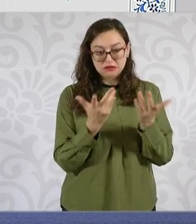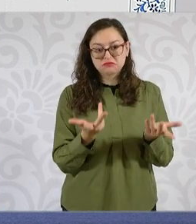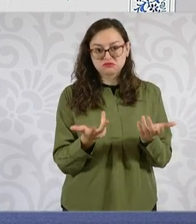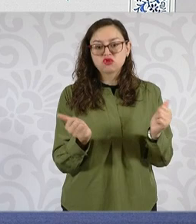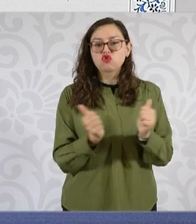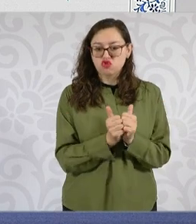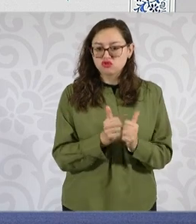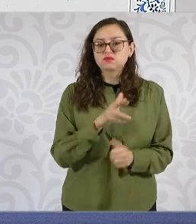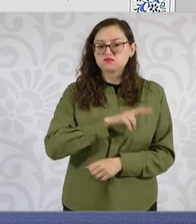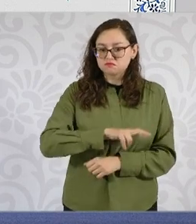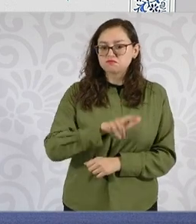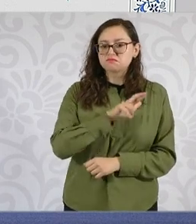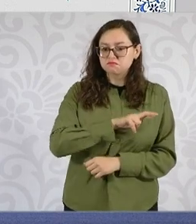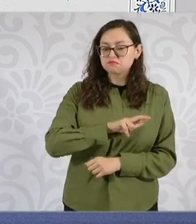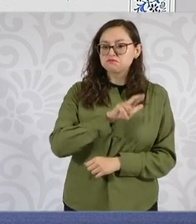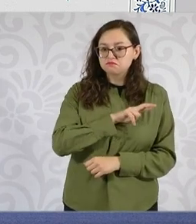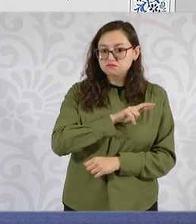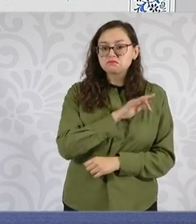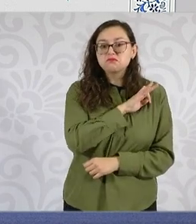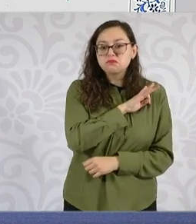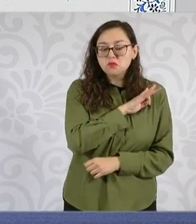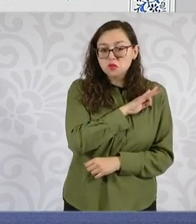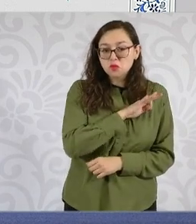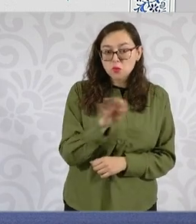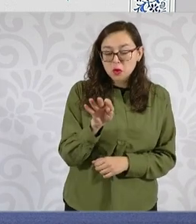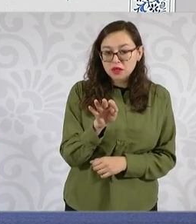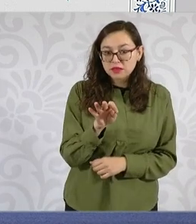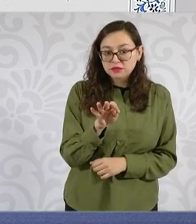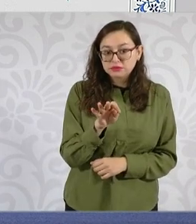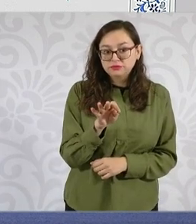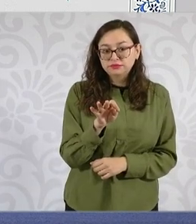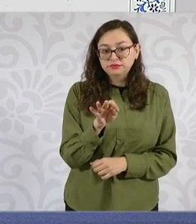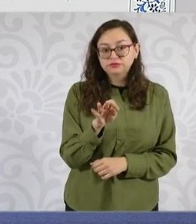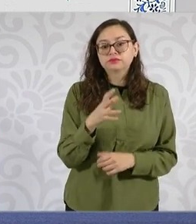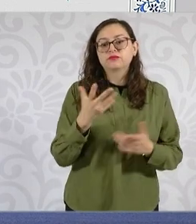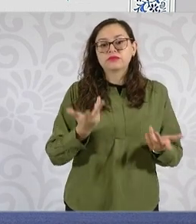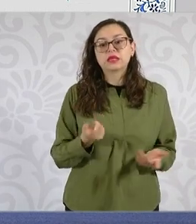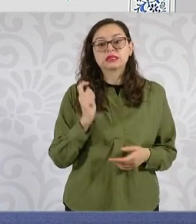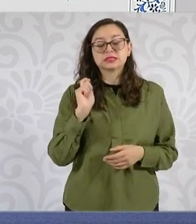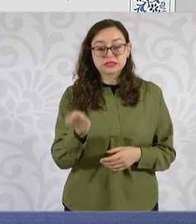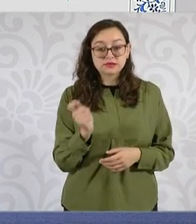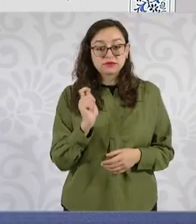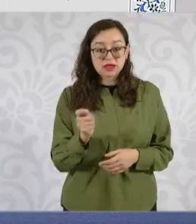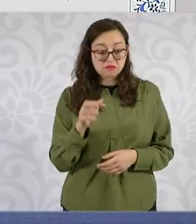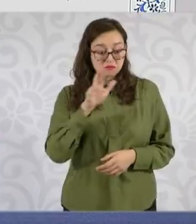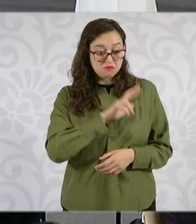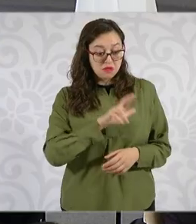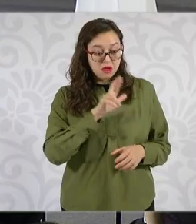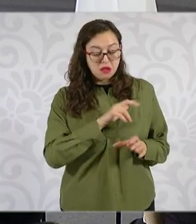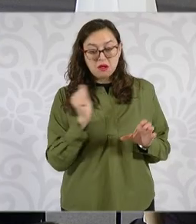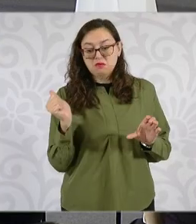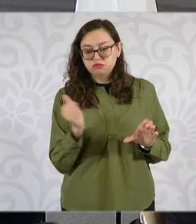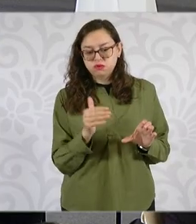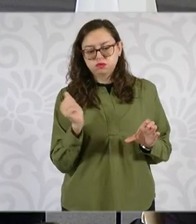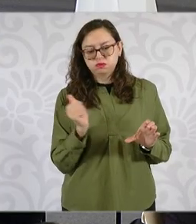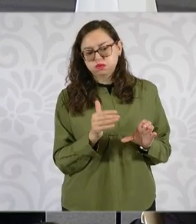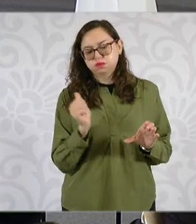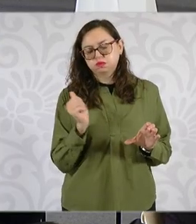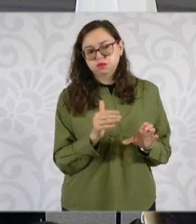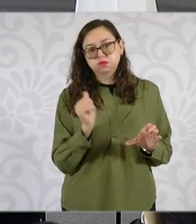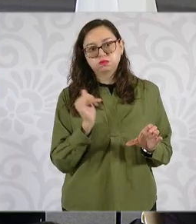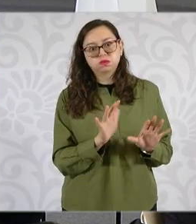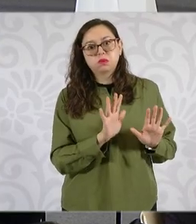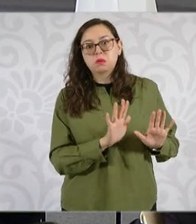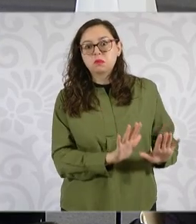en donde las rentas van a poder abonar al pago de la vivienda si el derechohabiente